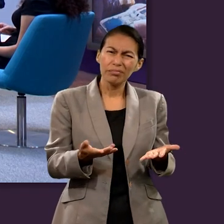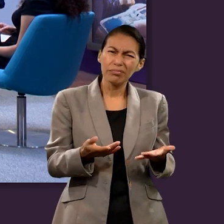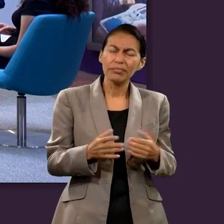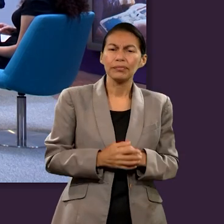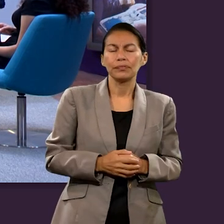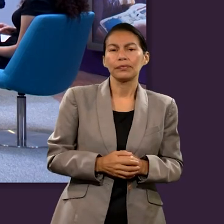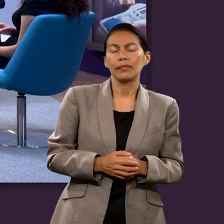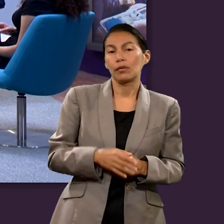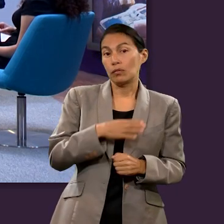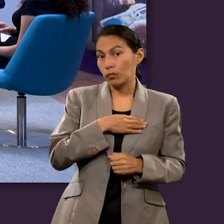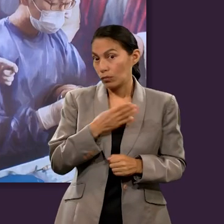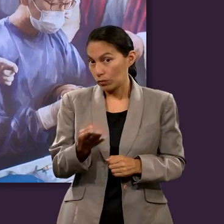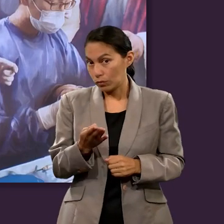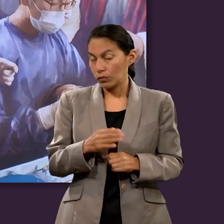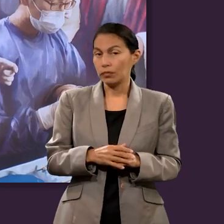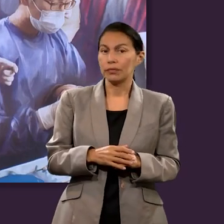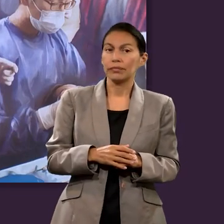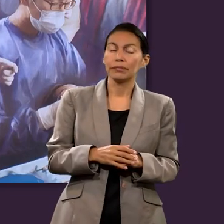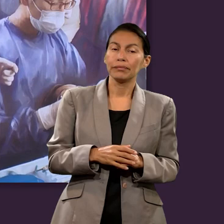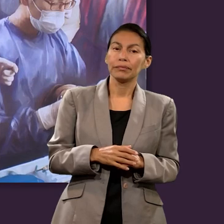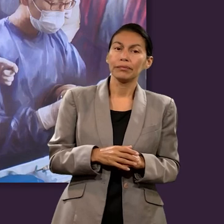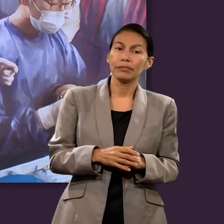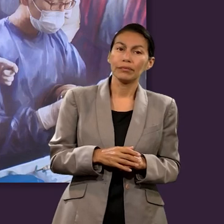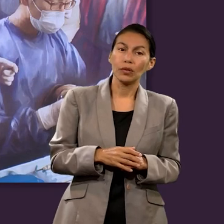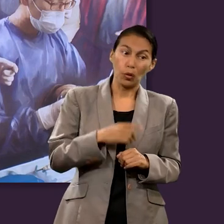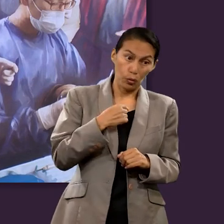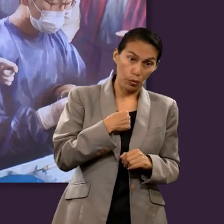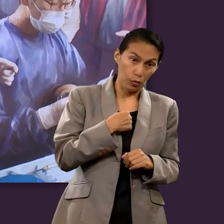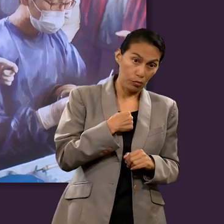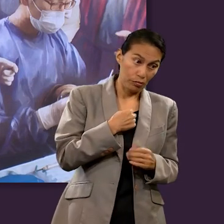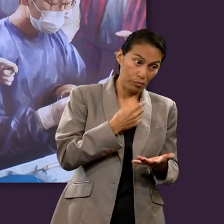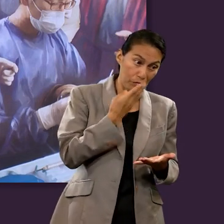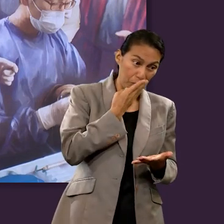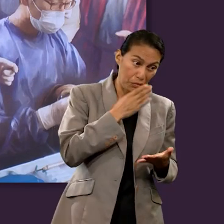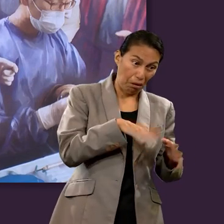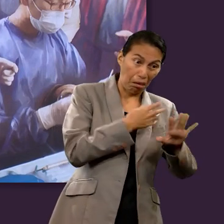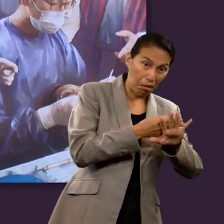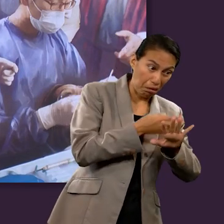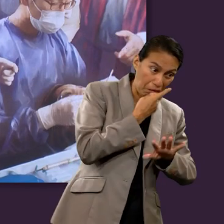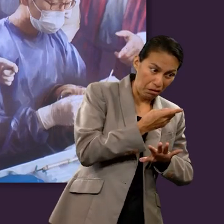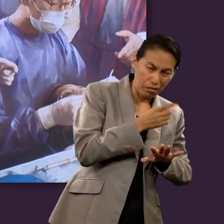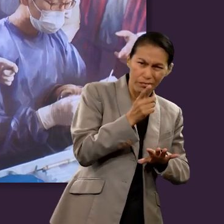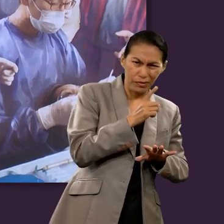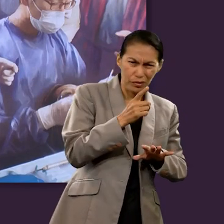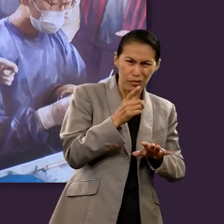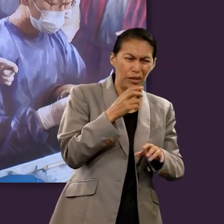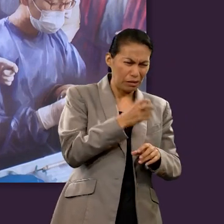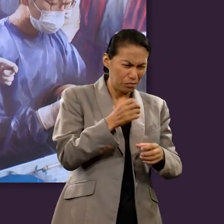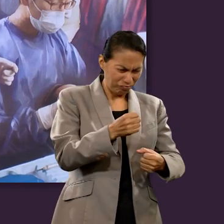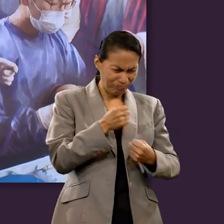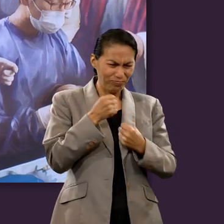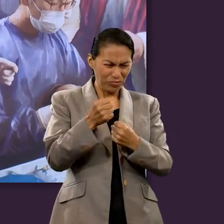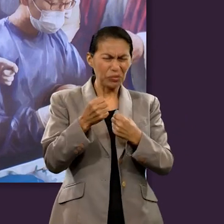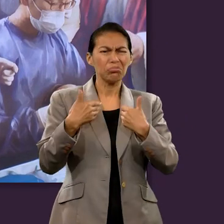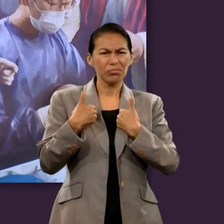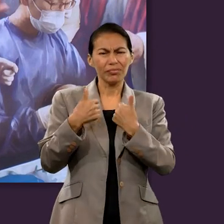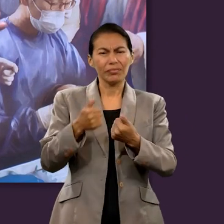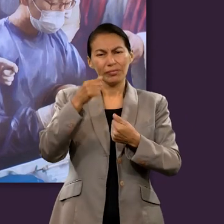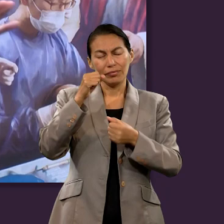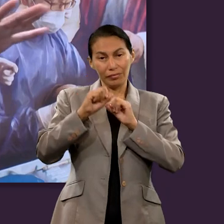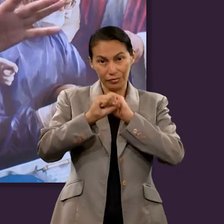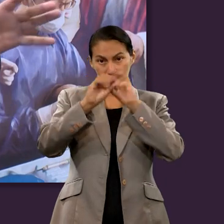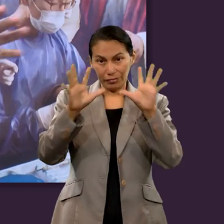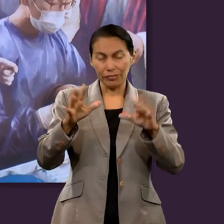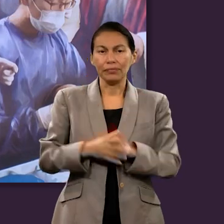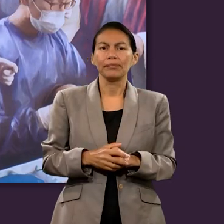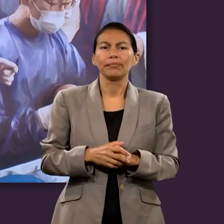de hecho, que lejos de contradecir lo que dice la palabra de Dios, ayuda a reforzarlo. Porque recordemos que una